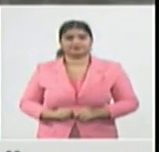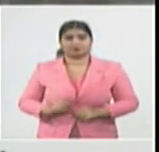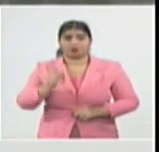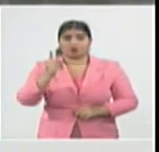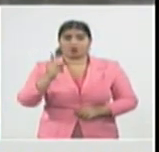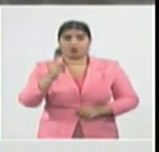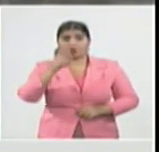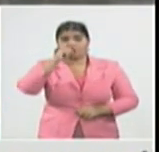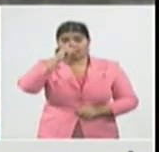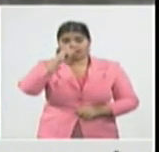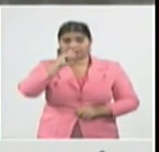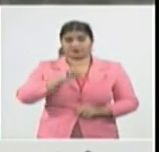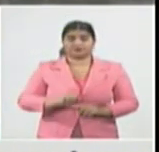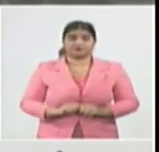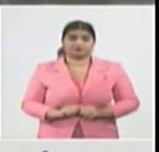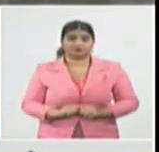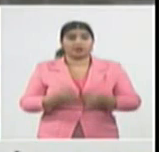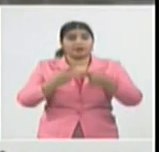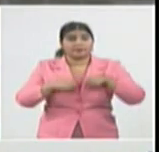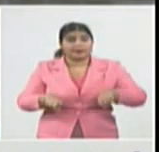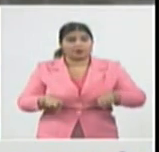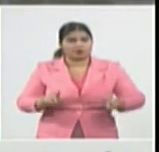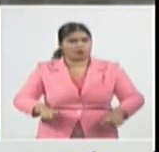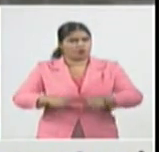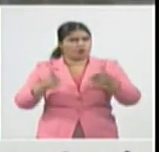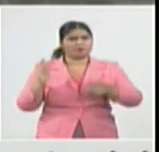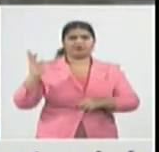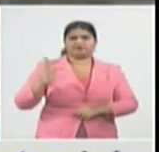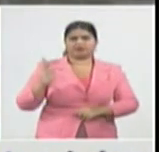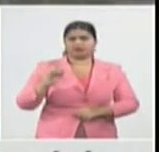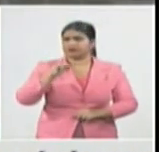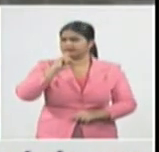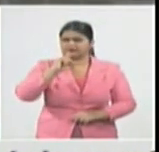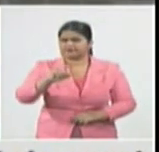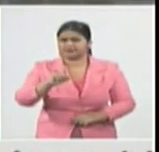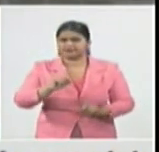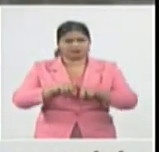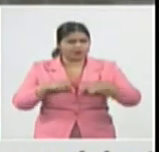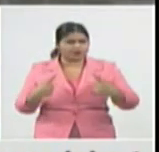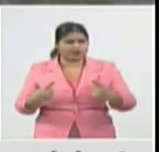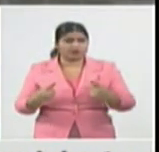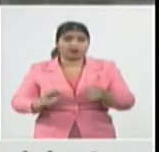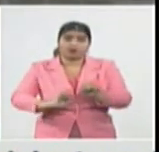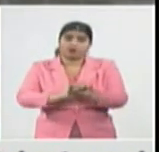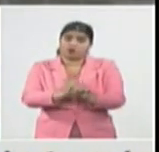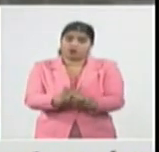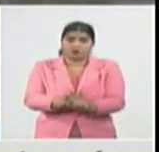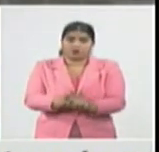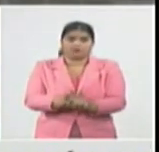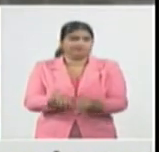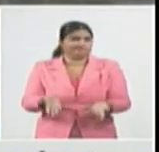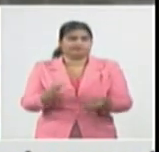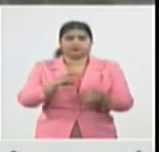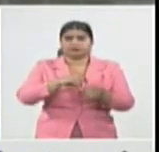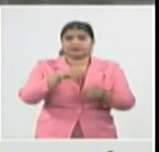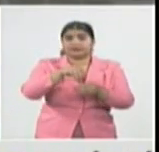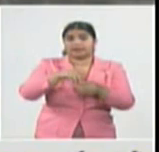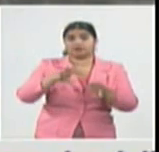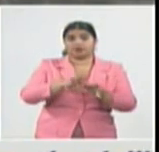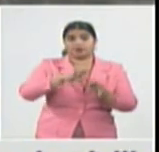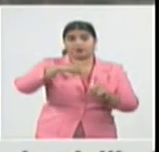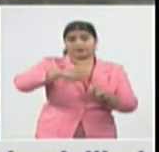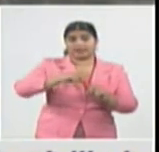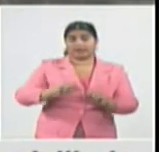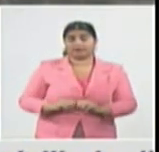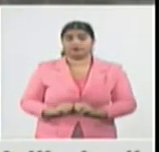realmente ese día estaba la situación climatológica bastante compleja en la provincia y por la llegada del ciclón del